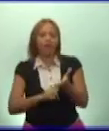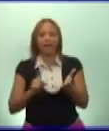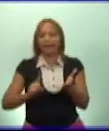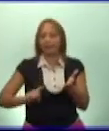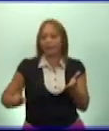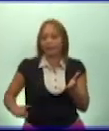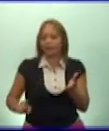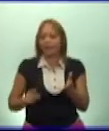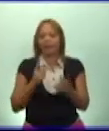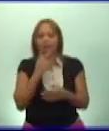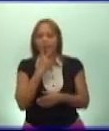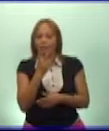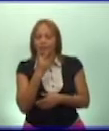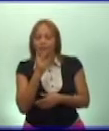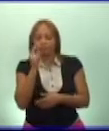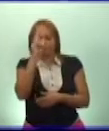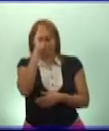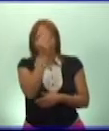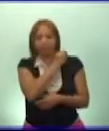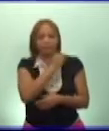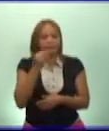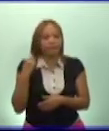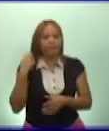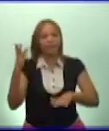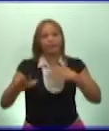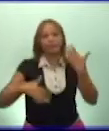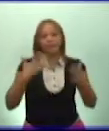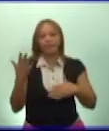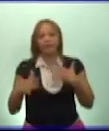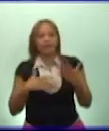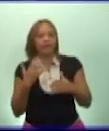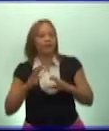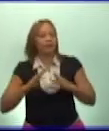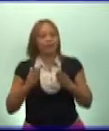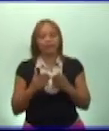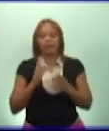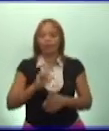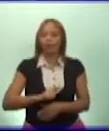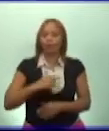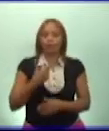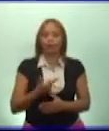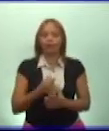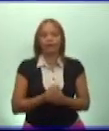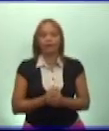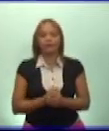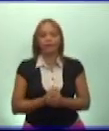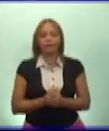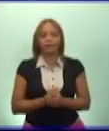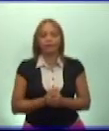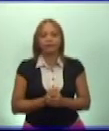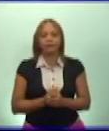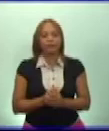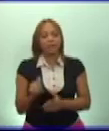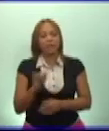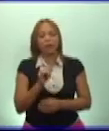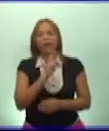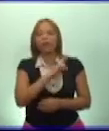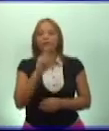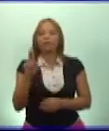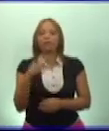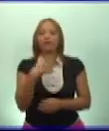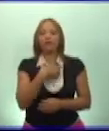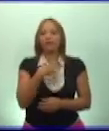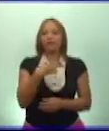asistencia médica, actividades recreativas y culturales. También la revolución ha obtenido